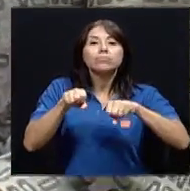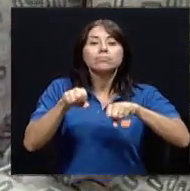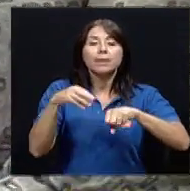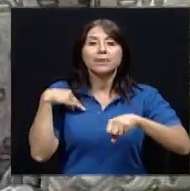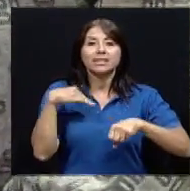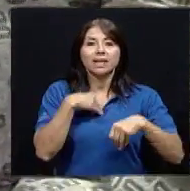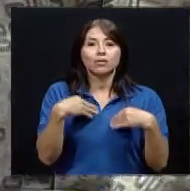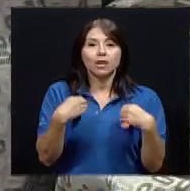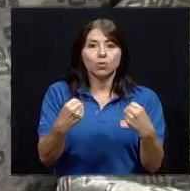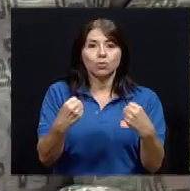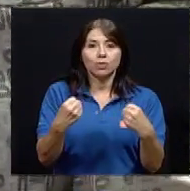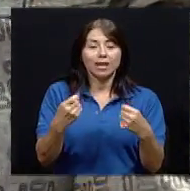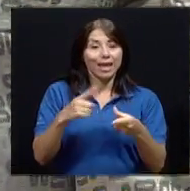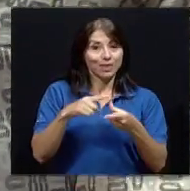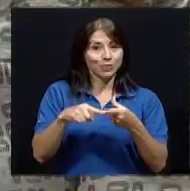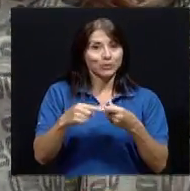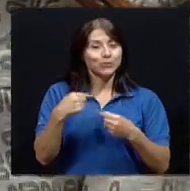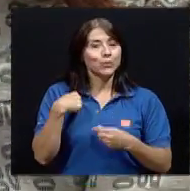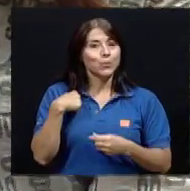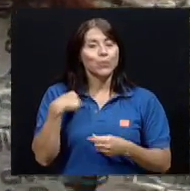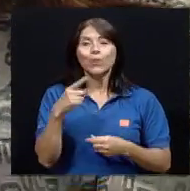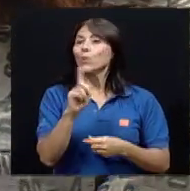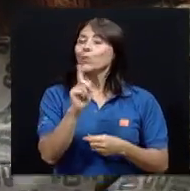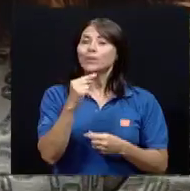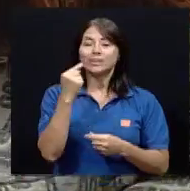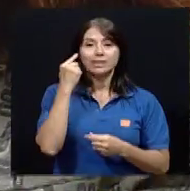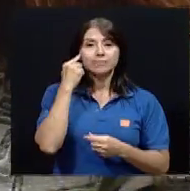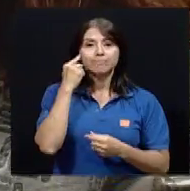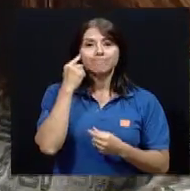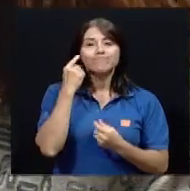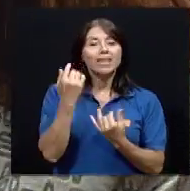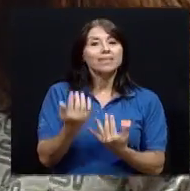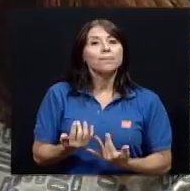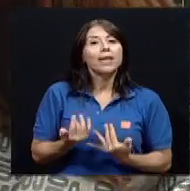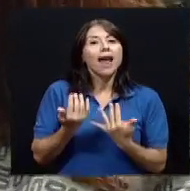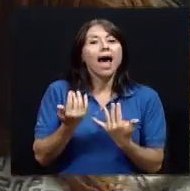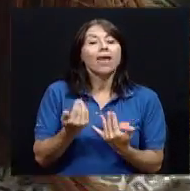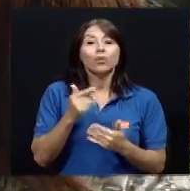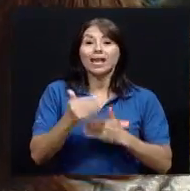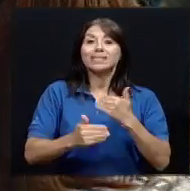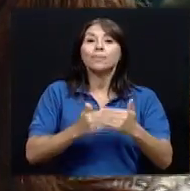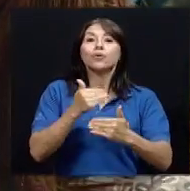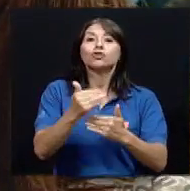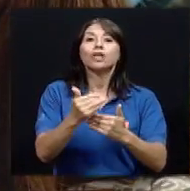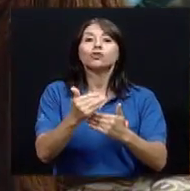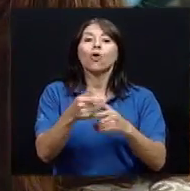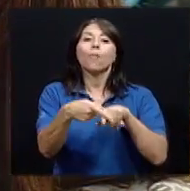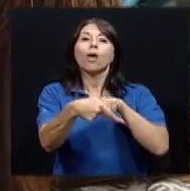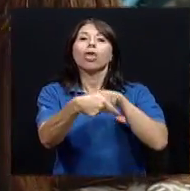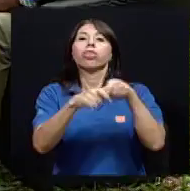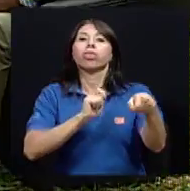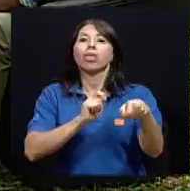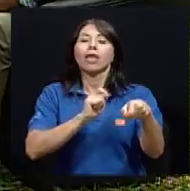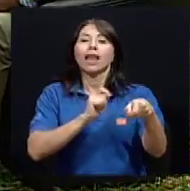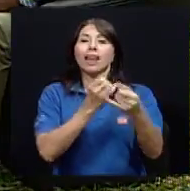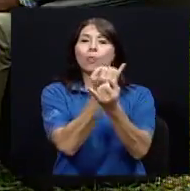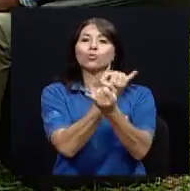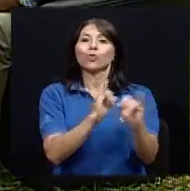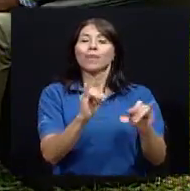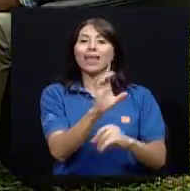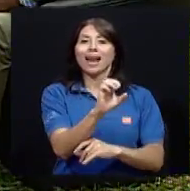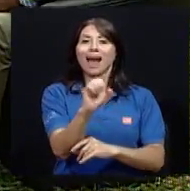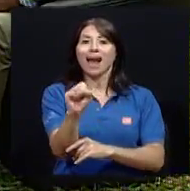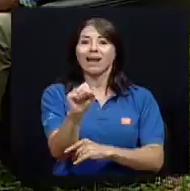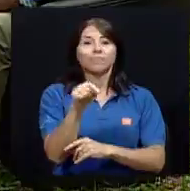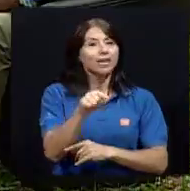que, digamos, ese proceso violente, por ejemplo, la autonomía de la caja, que eso sí es siempre un problema, ¿verdad?, que la caja muchas veces